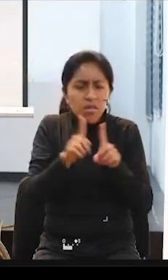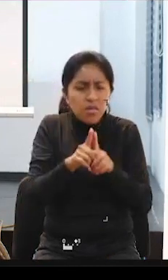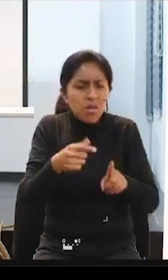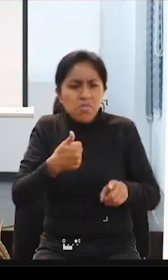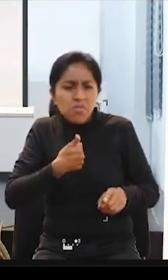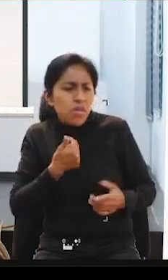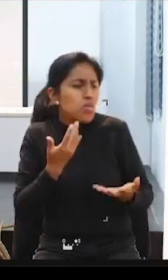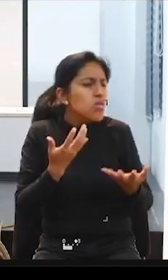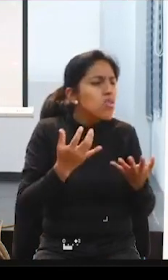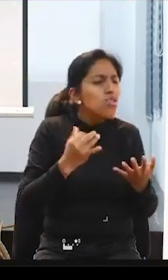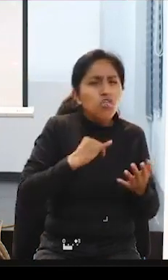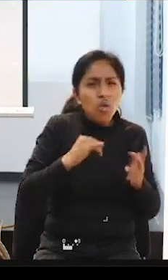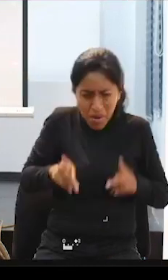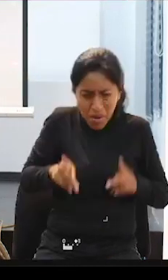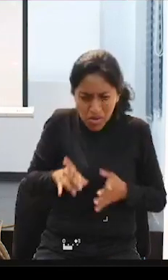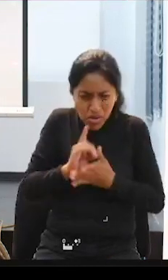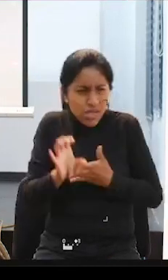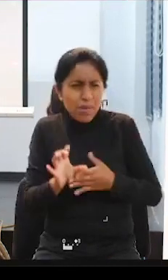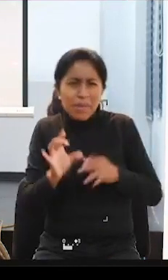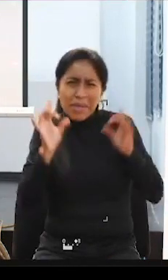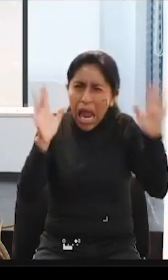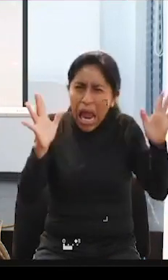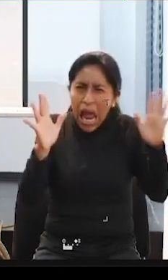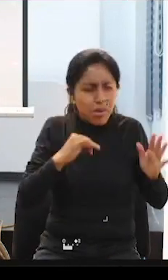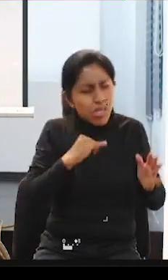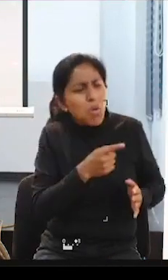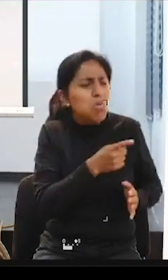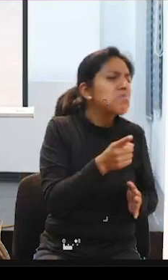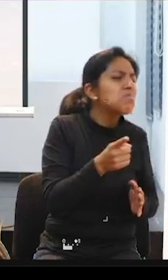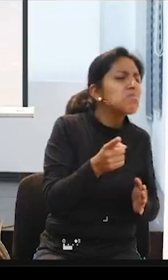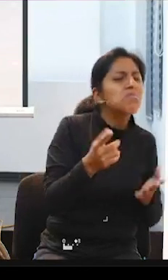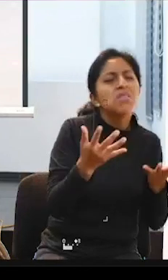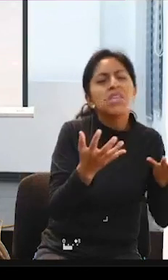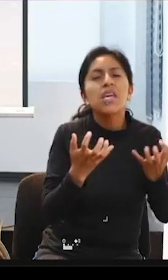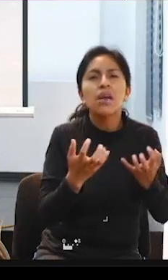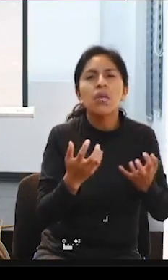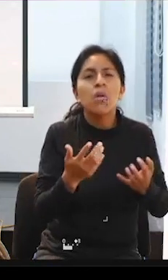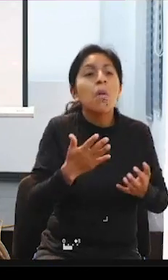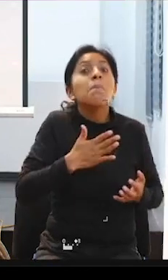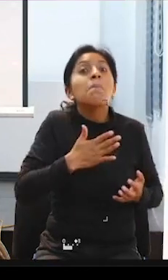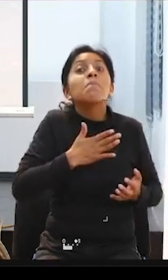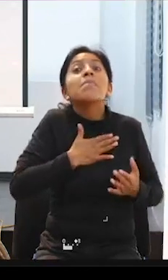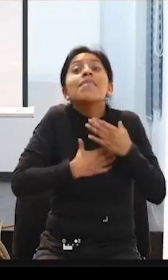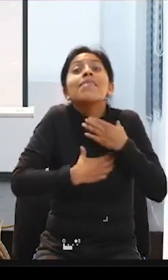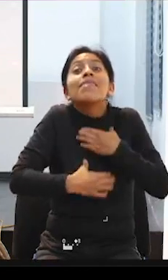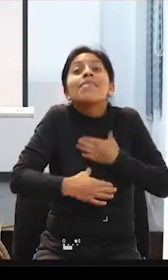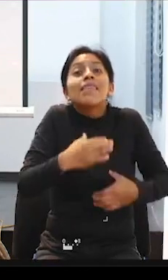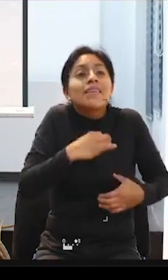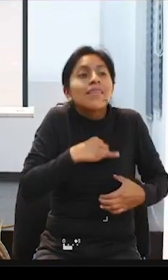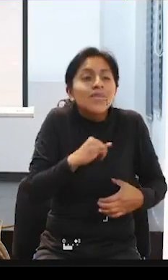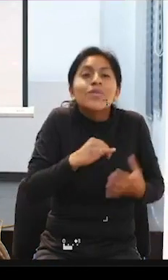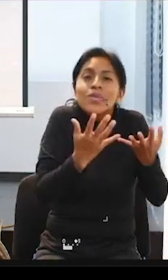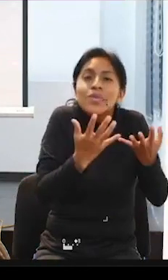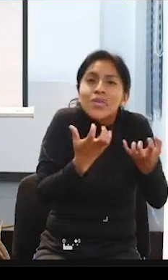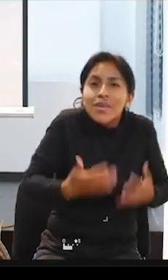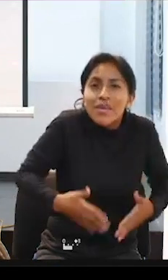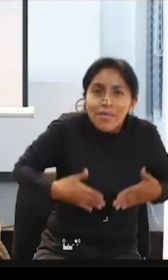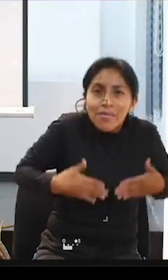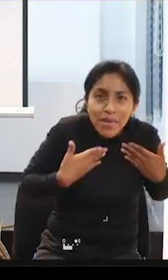las cosas que quieren hacer, ¿no? Cumpliendo su sueño, su deseo, digamos, en su vida.